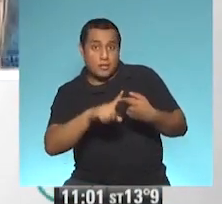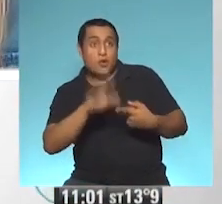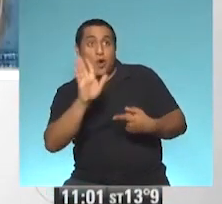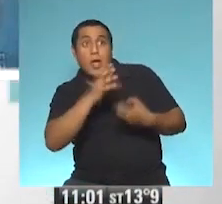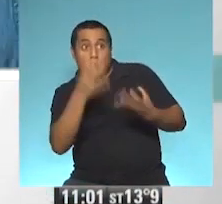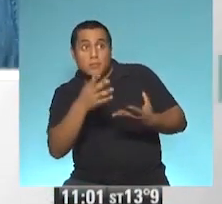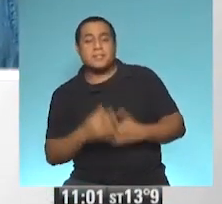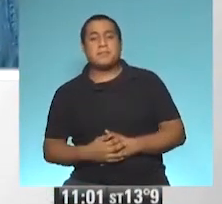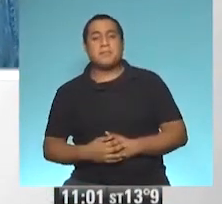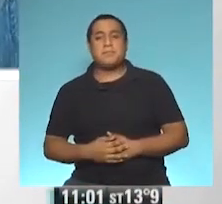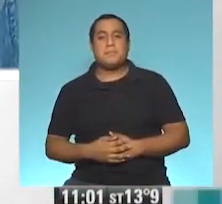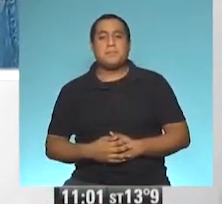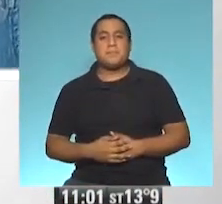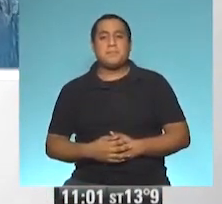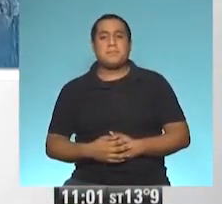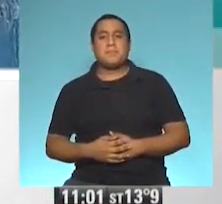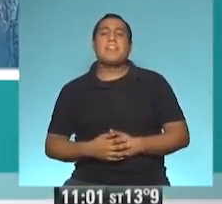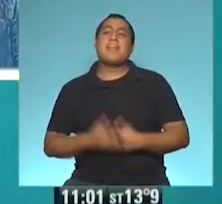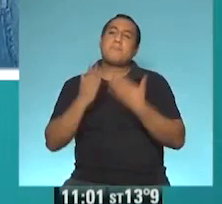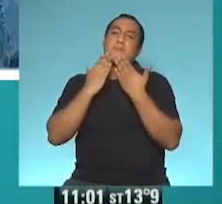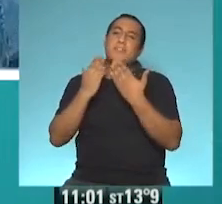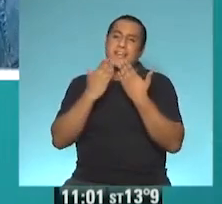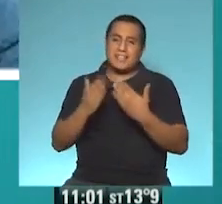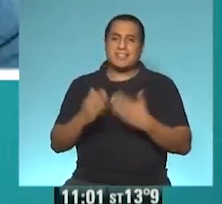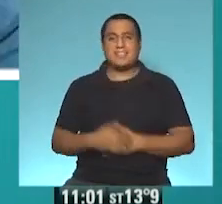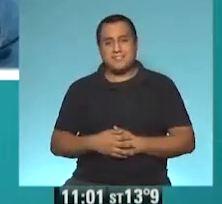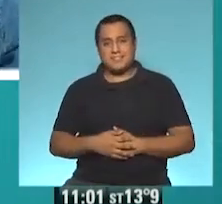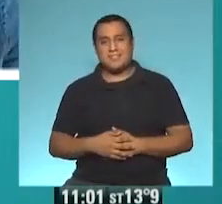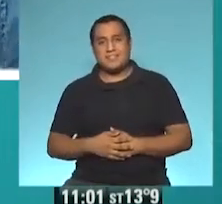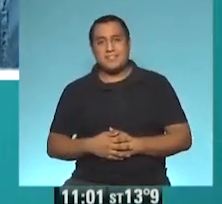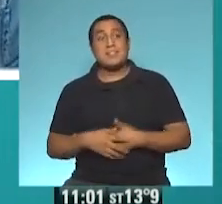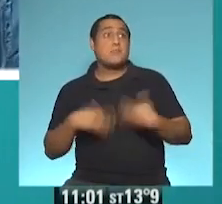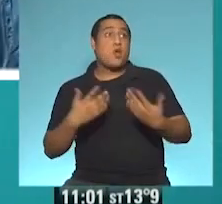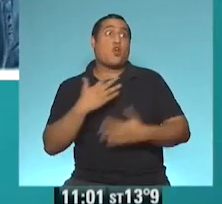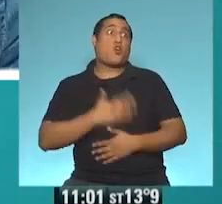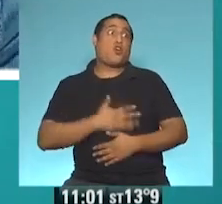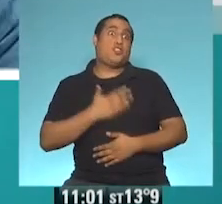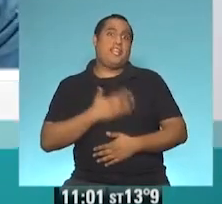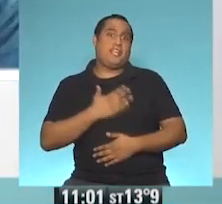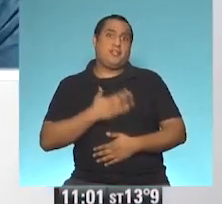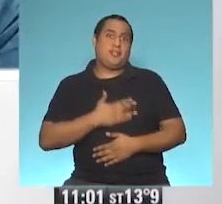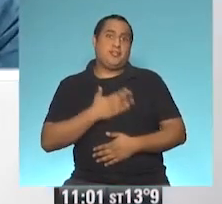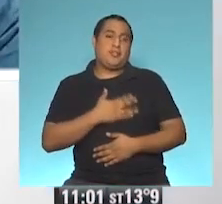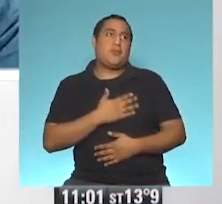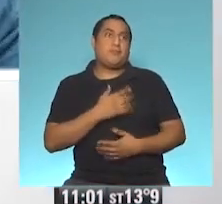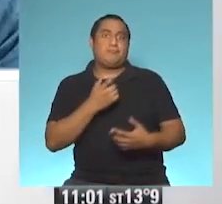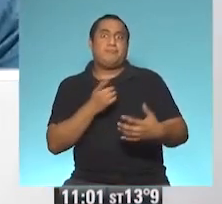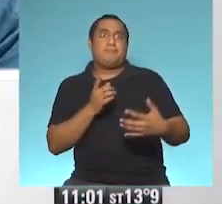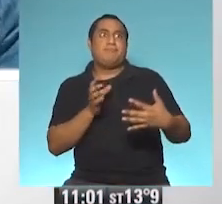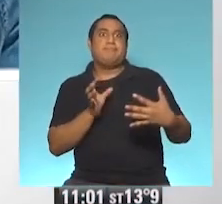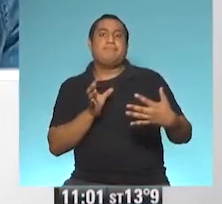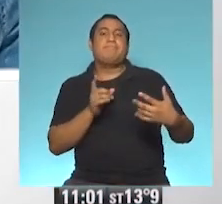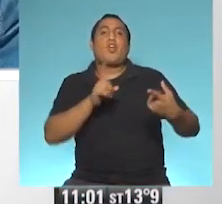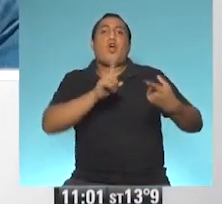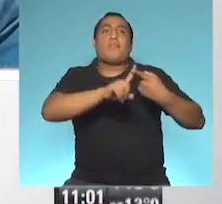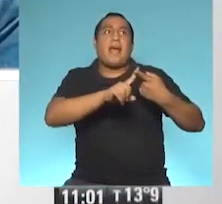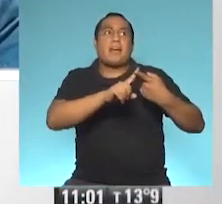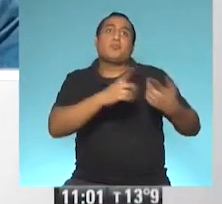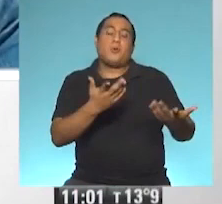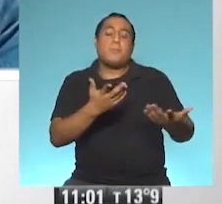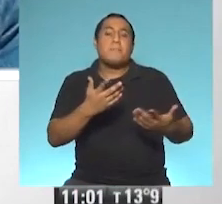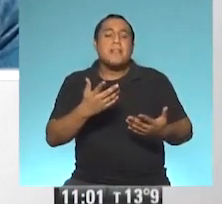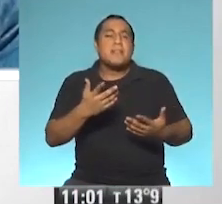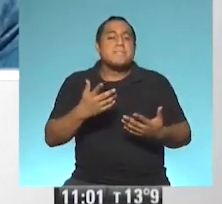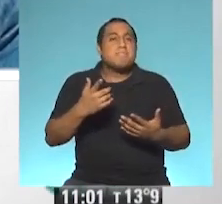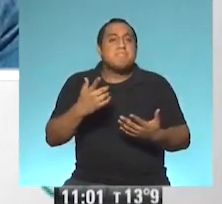estás Tina? Muchas gracias. Bueno, estamos muy contentos de conectarnos con vos porque hemos escuchado a través